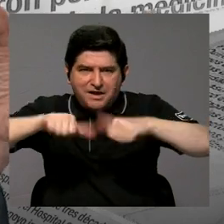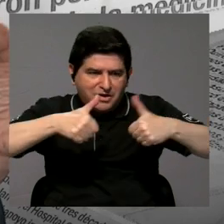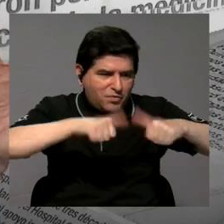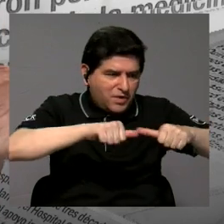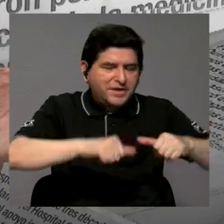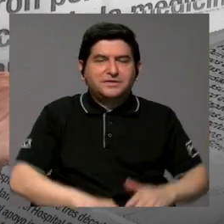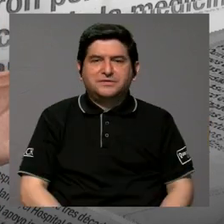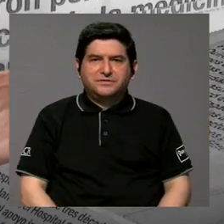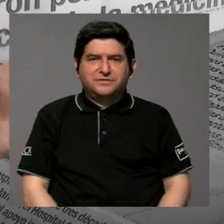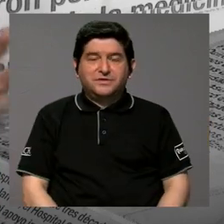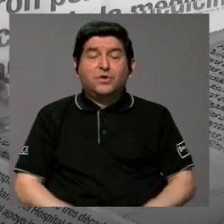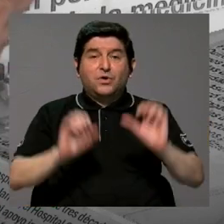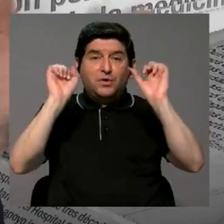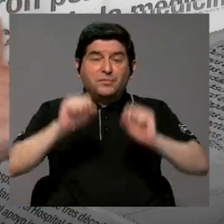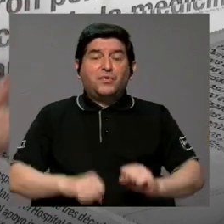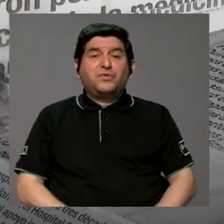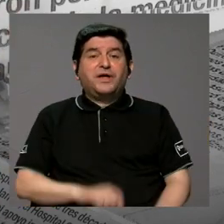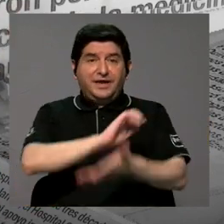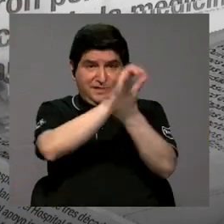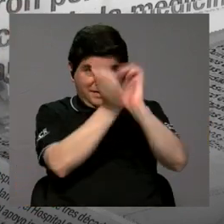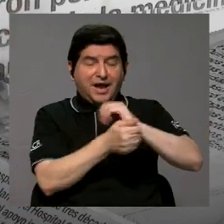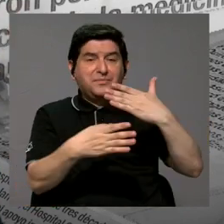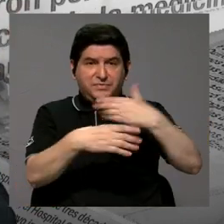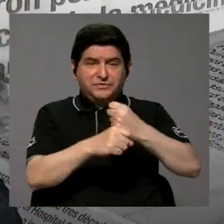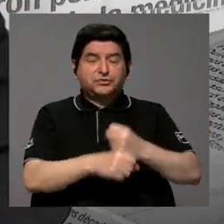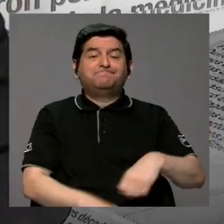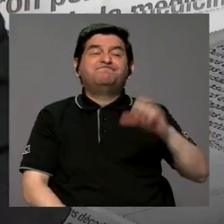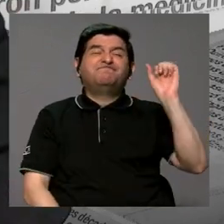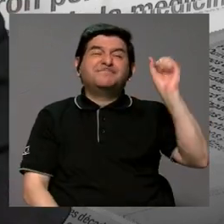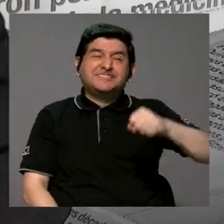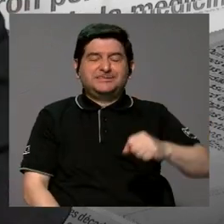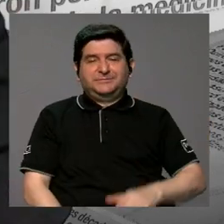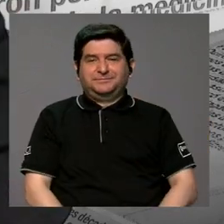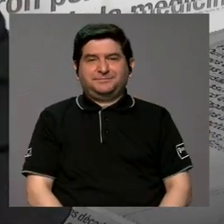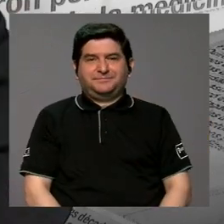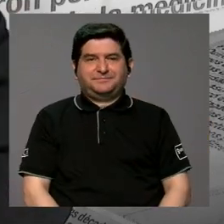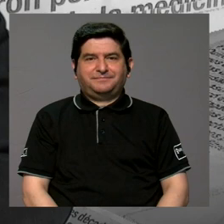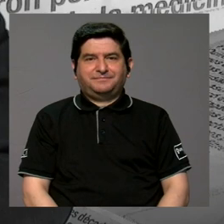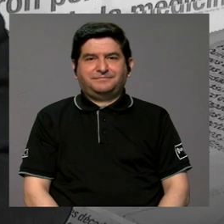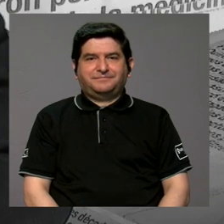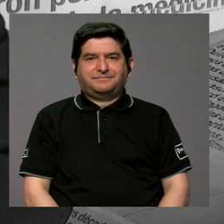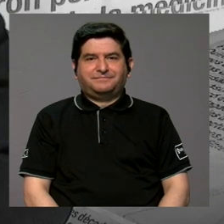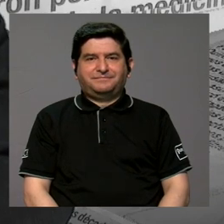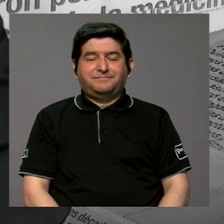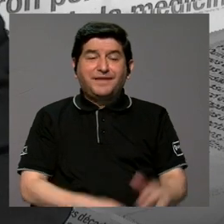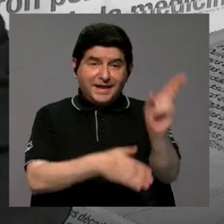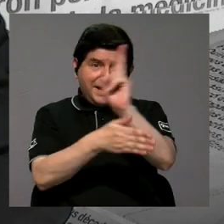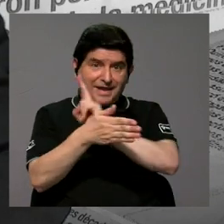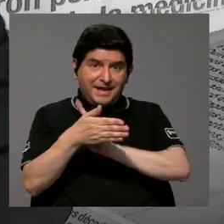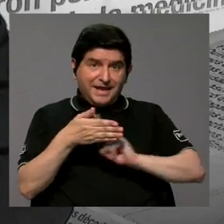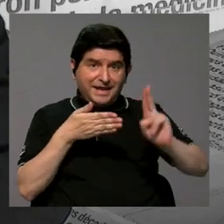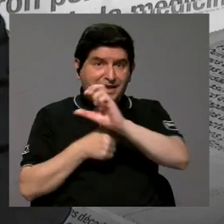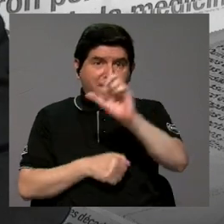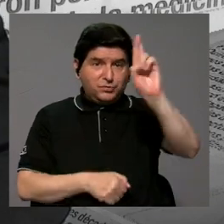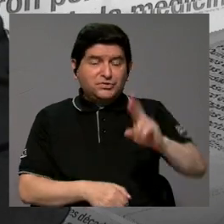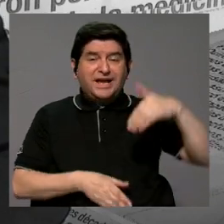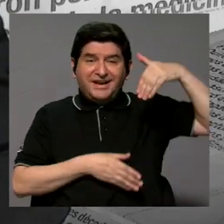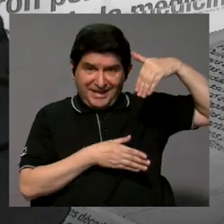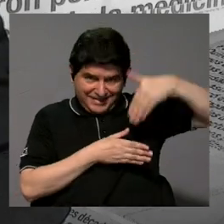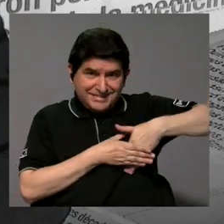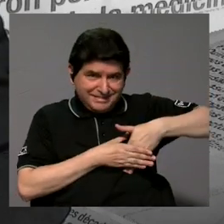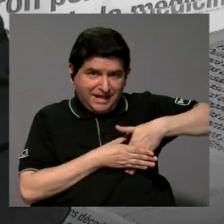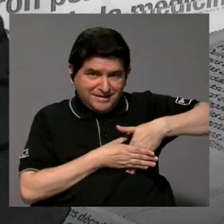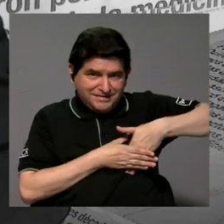poder ponerse de acuerdo para buscar esas reformas si digamos que para la universidad de Costa Rica a lo